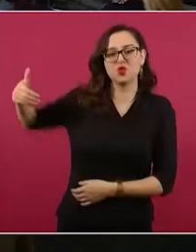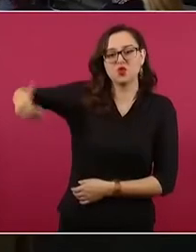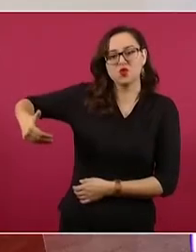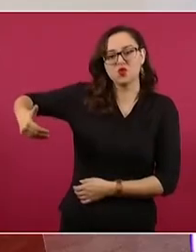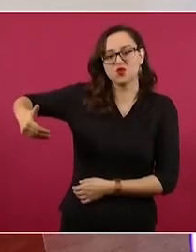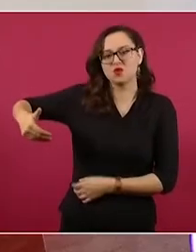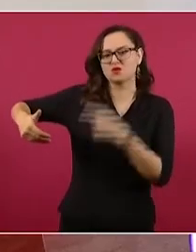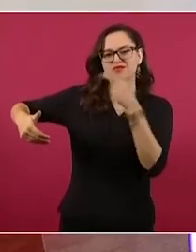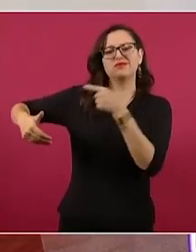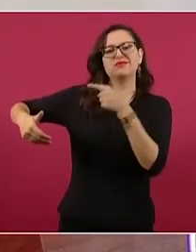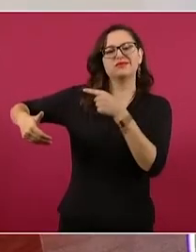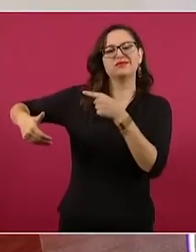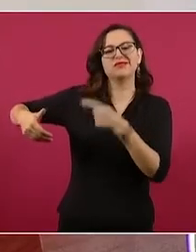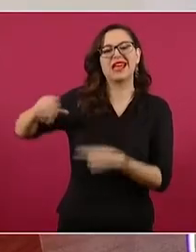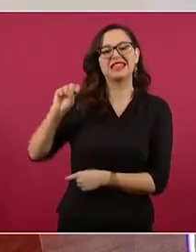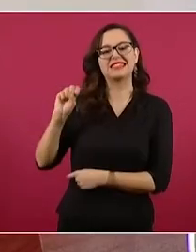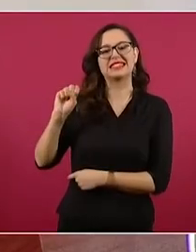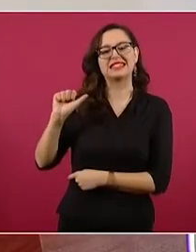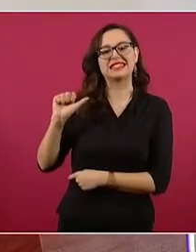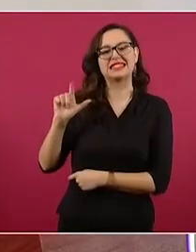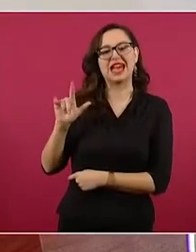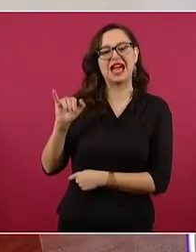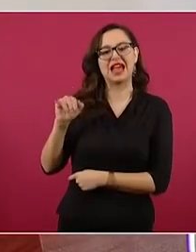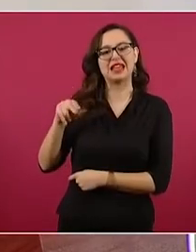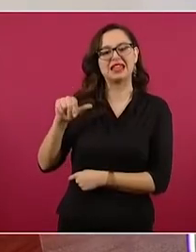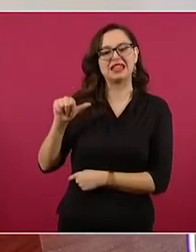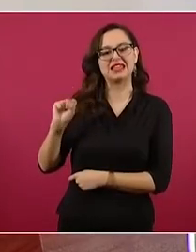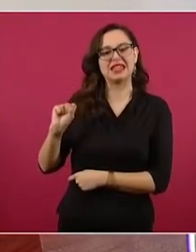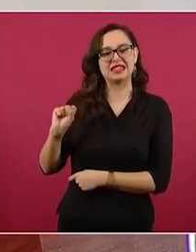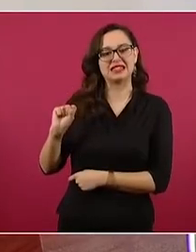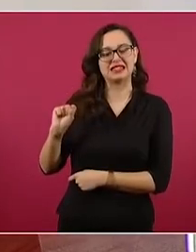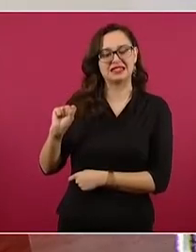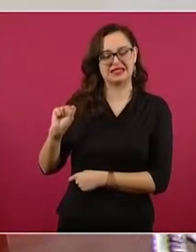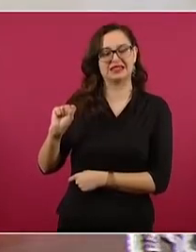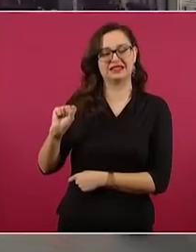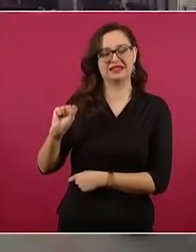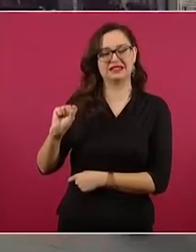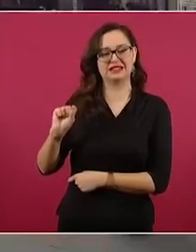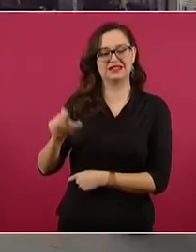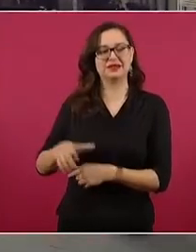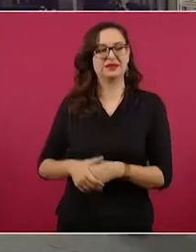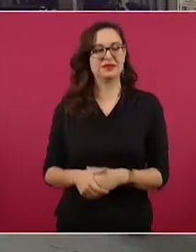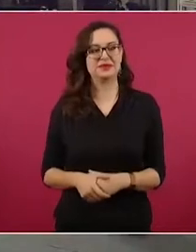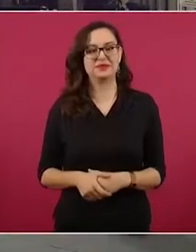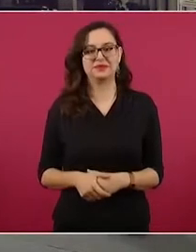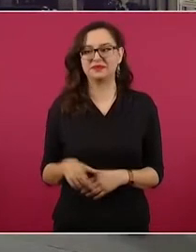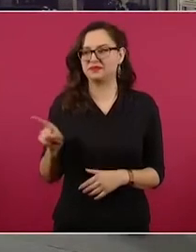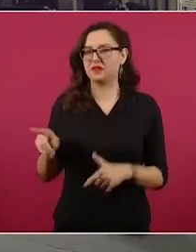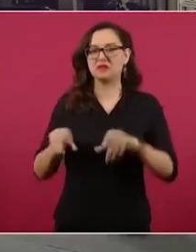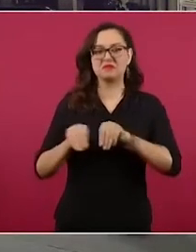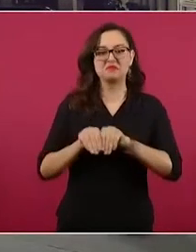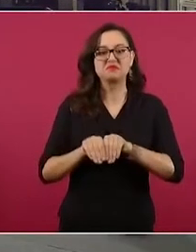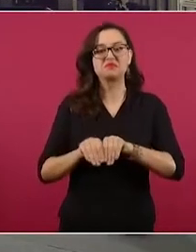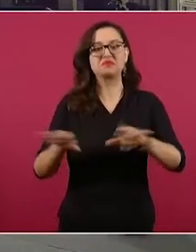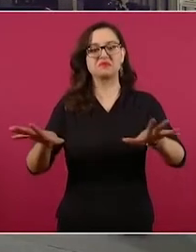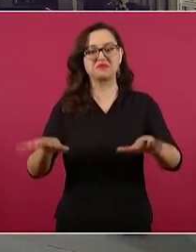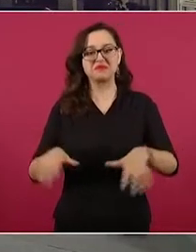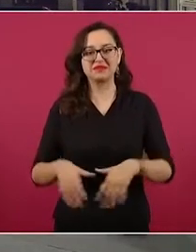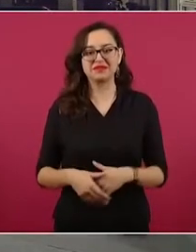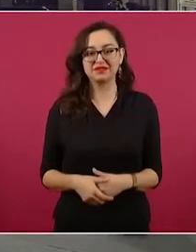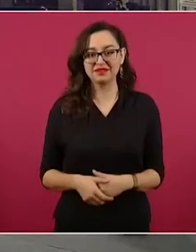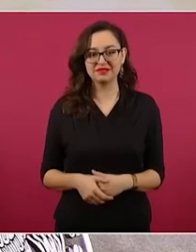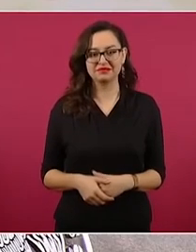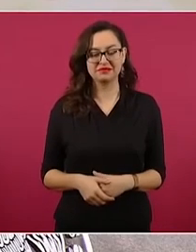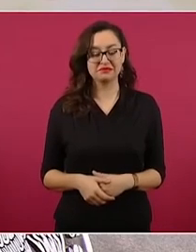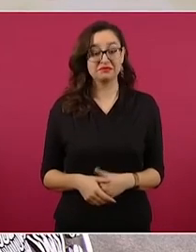creo que está en el